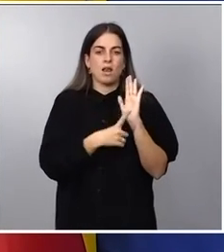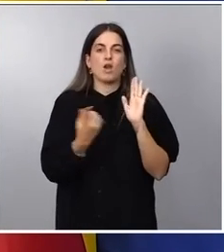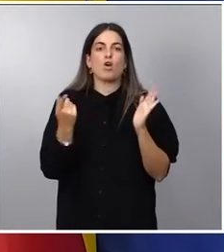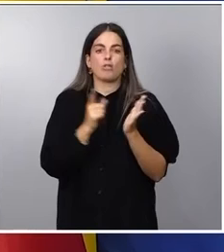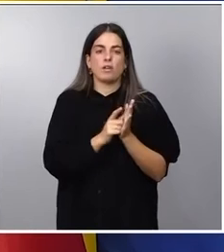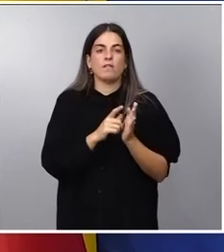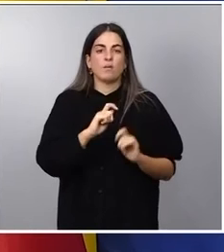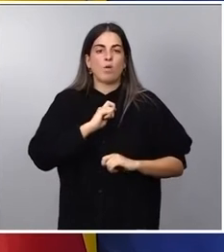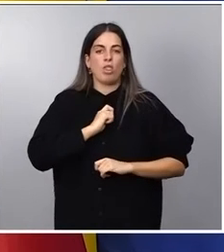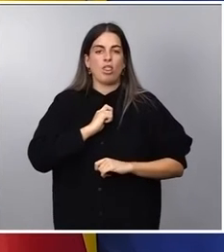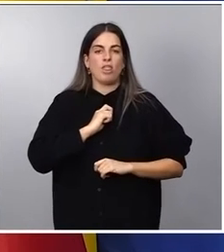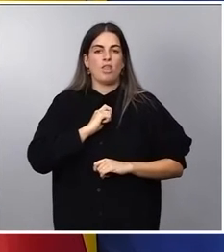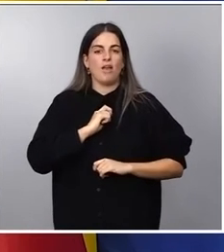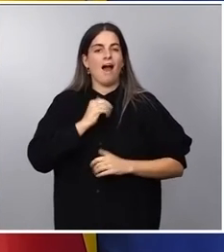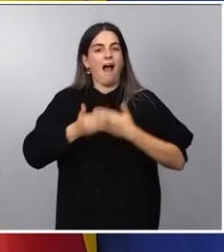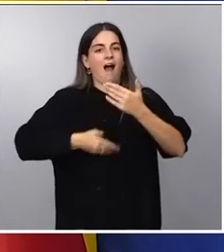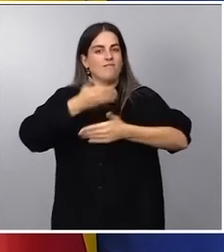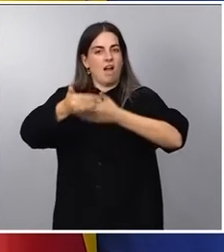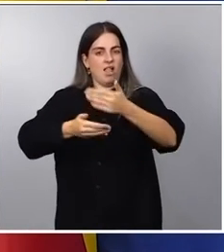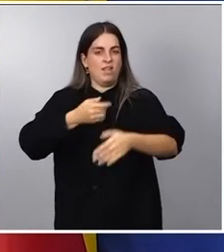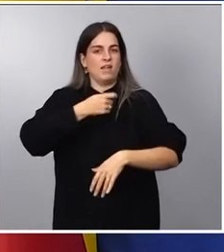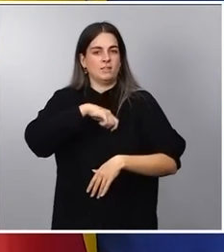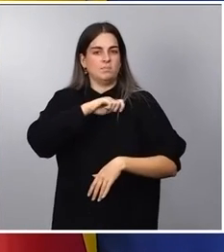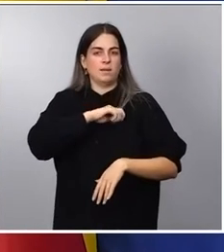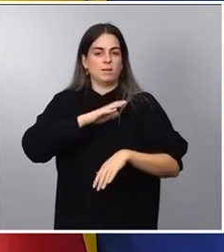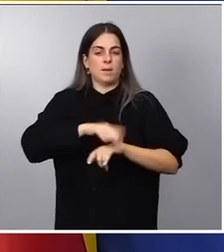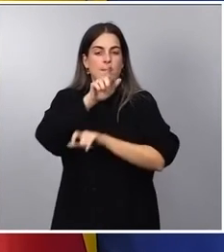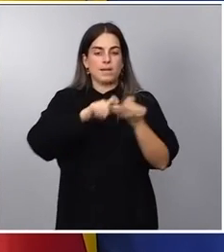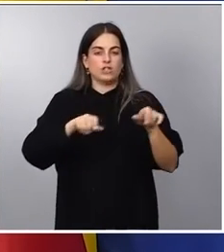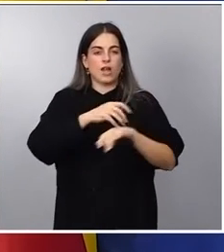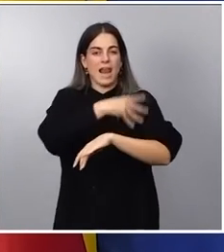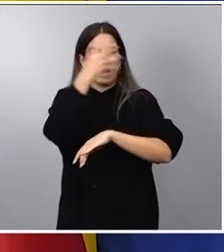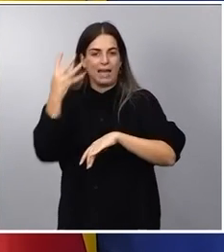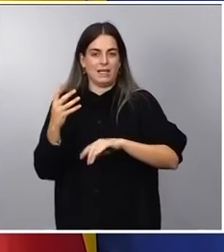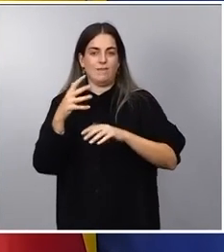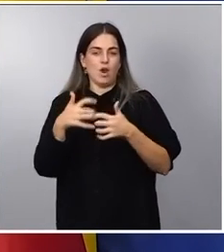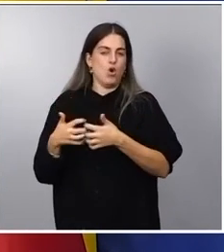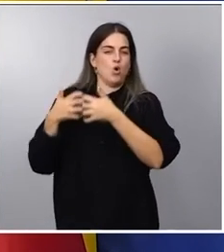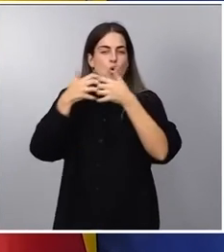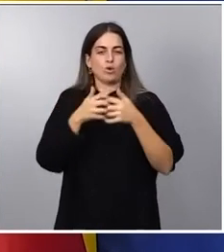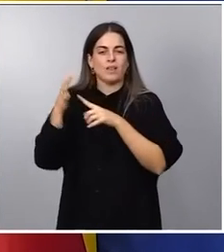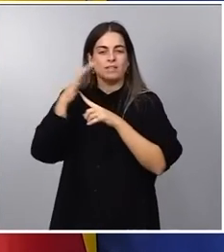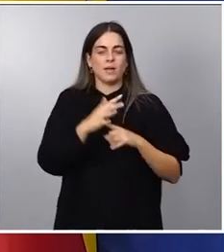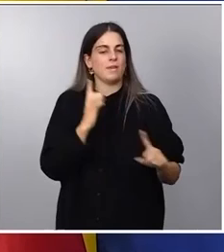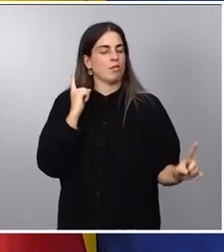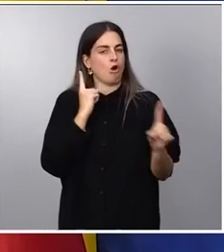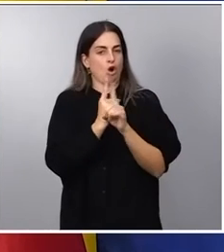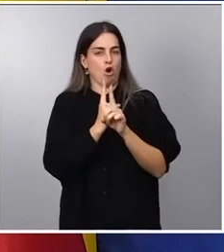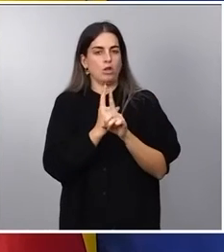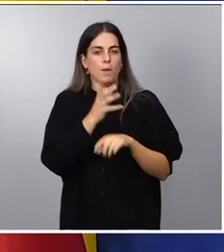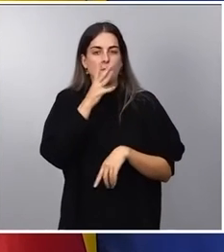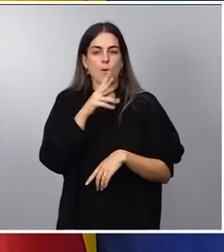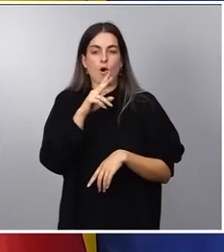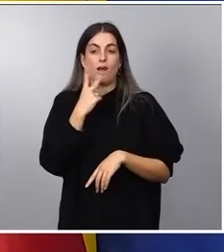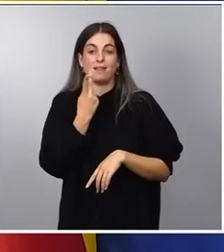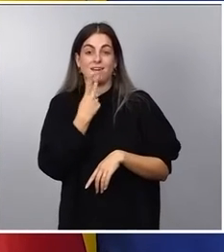del avance en materia de derechos para las personas LGTBI, de lucha contra la discriminación que sufren las personas trans y, desde luego, este es un Gobierno